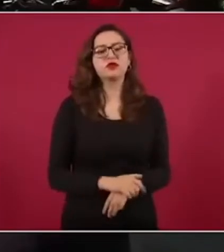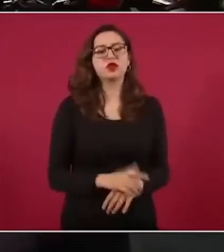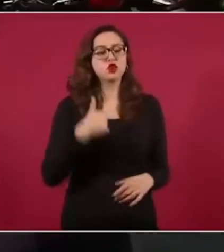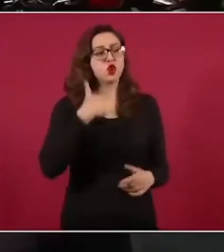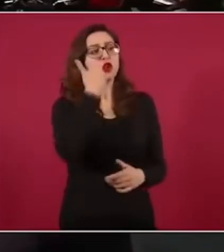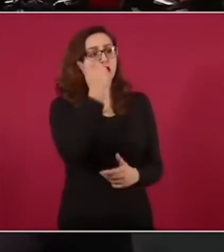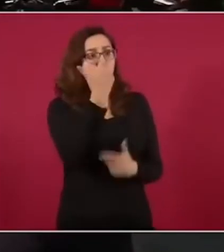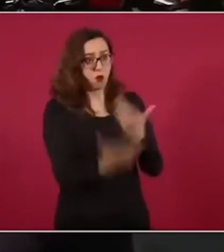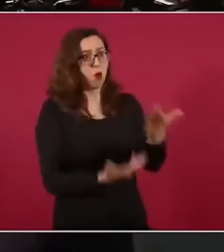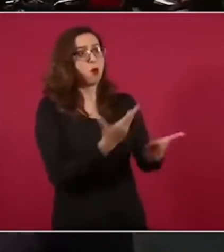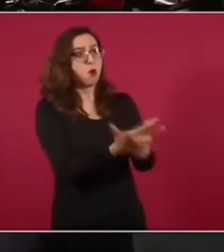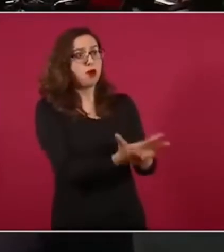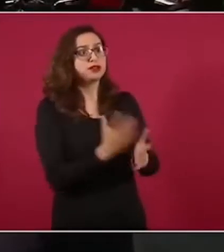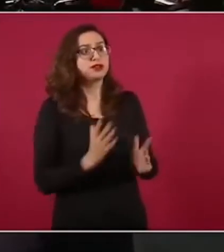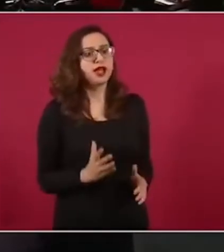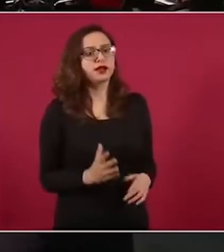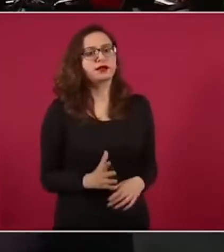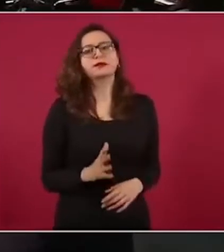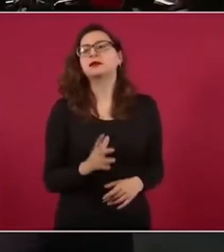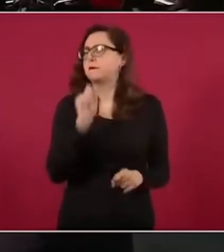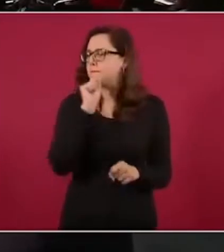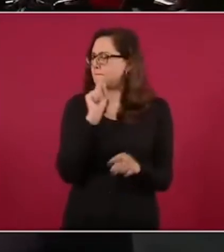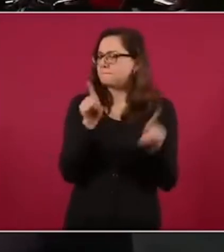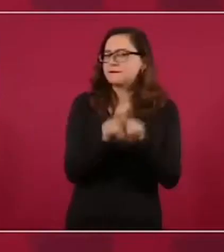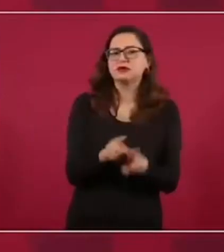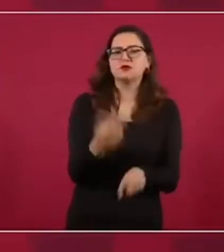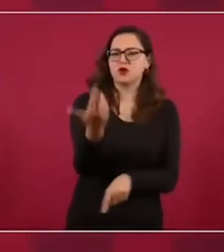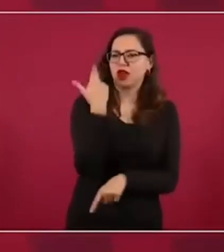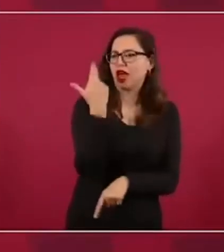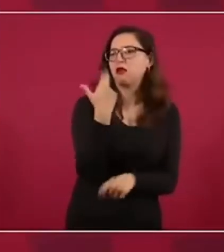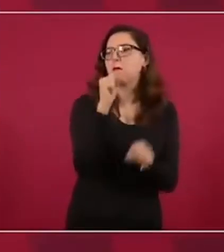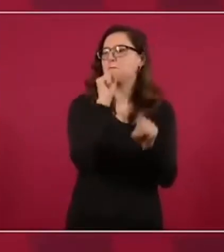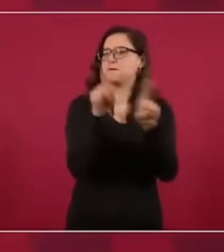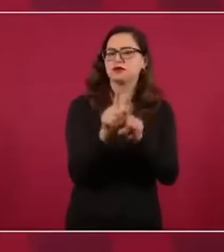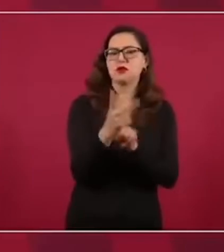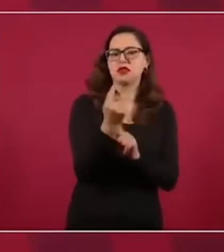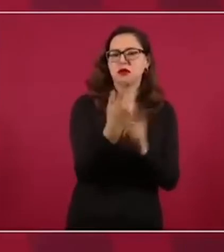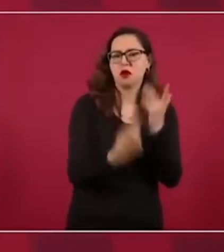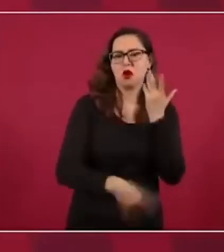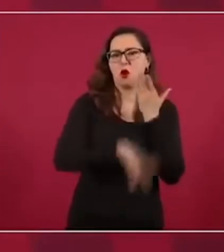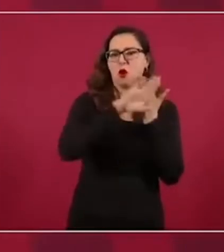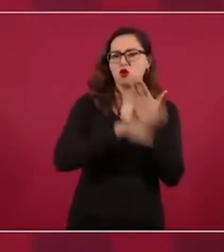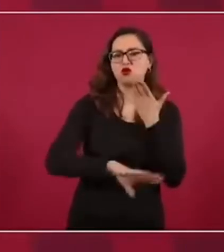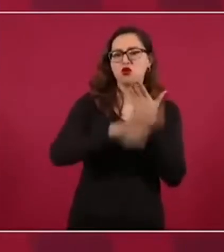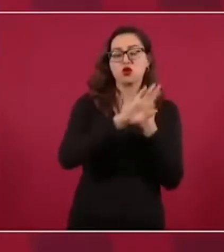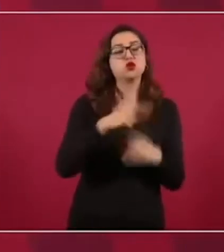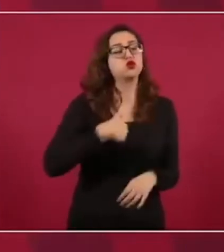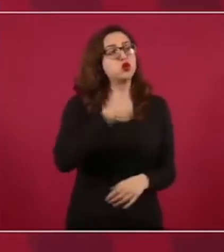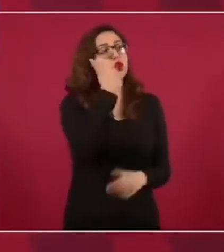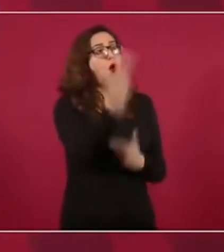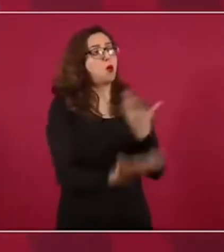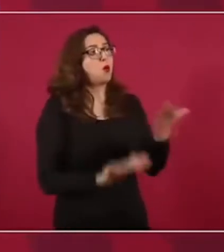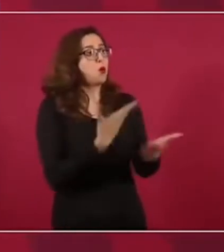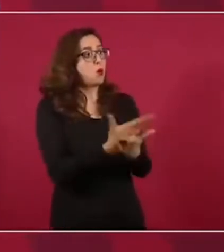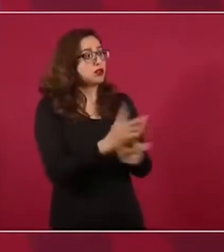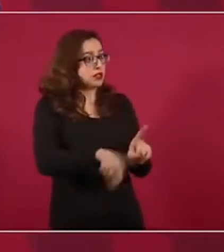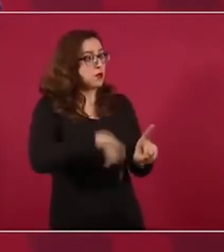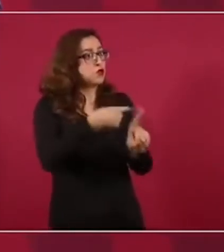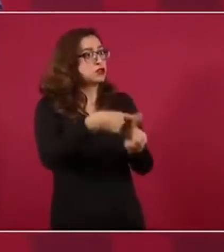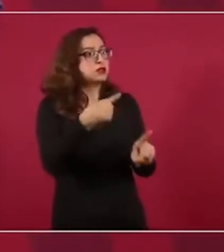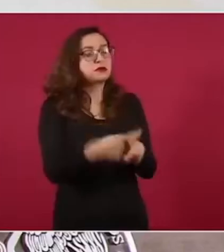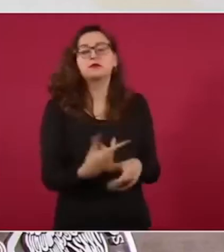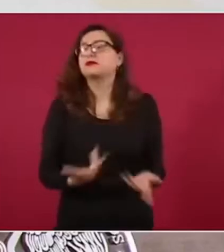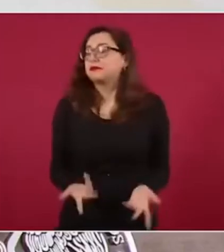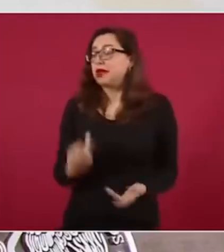en los canales de televisión, lo mismo. Hagamos una propuesta positiva. Y la gente